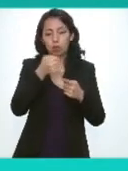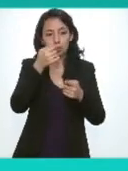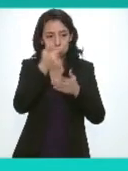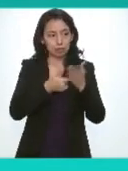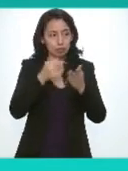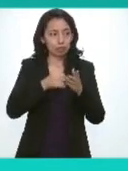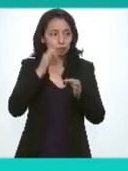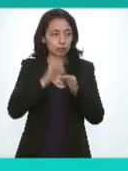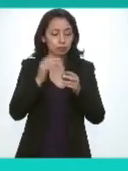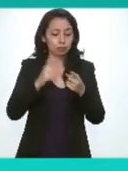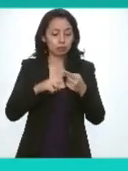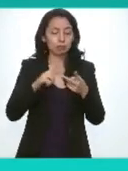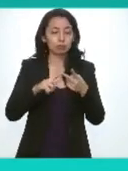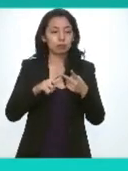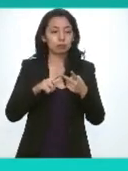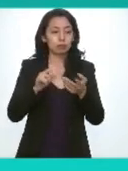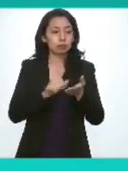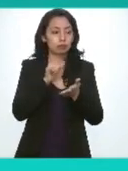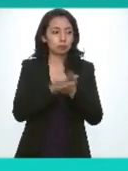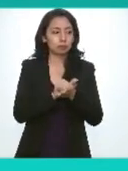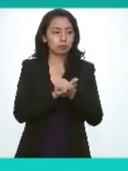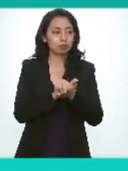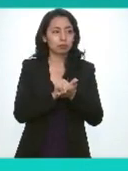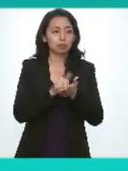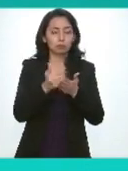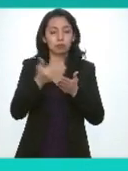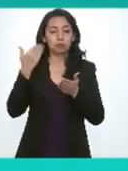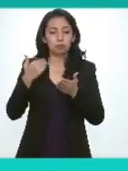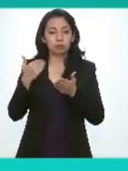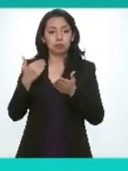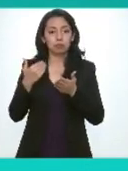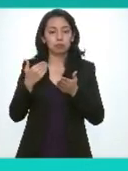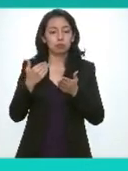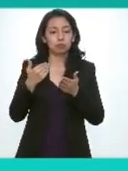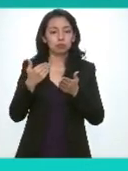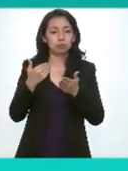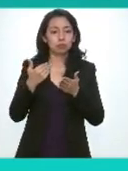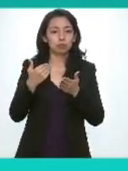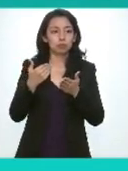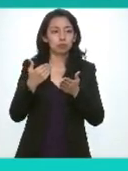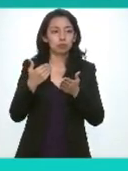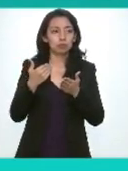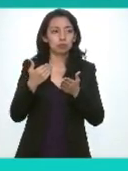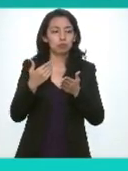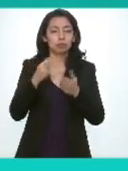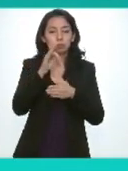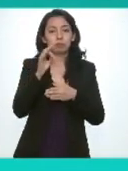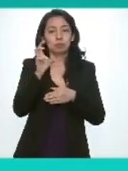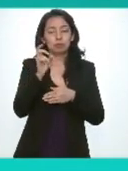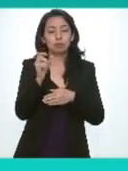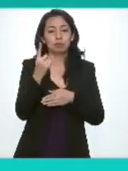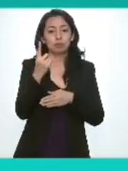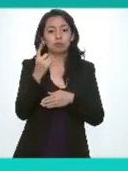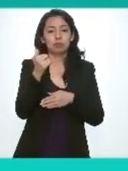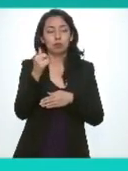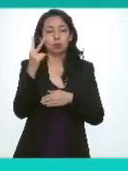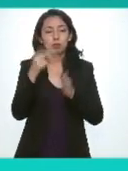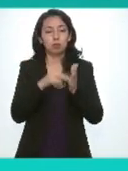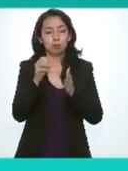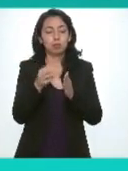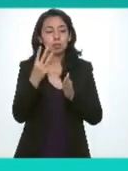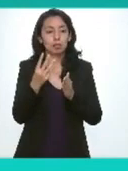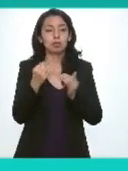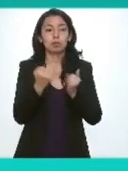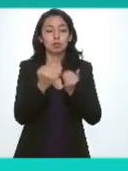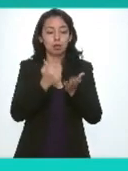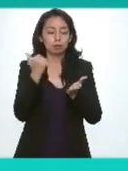día segundo la aprobación del acta de la sesión pasada del veinti fecha treinta y de agosto del dos mil veintitrés